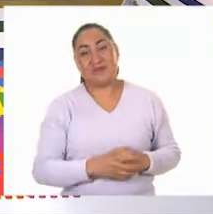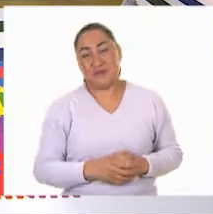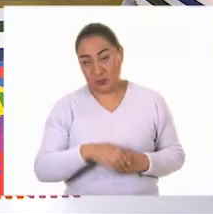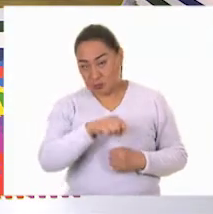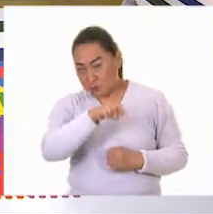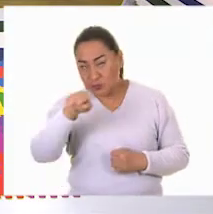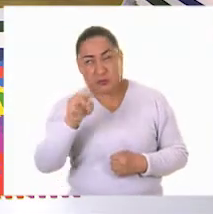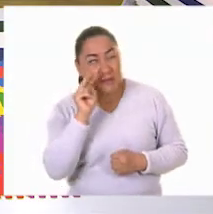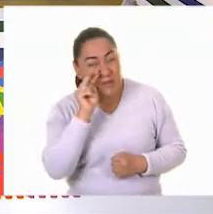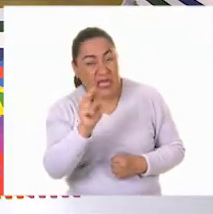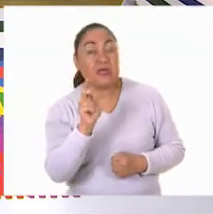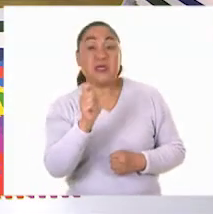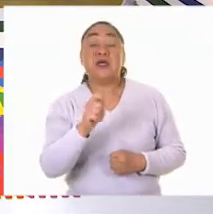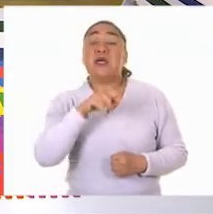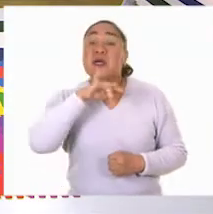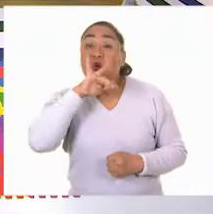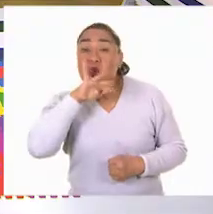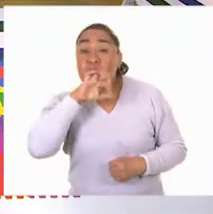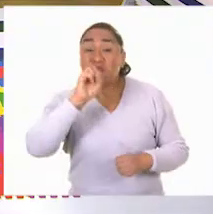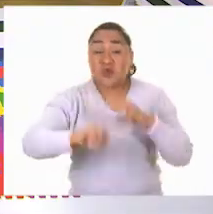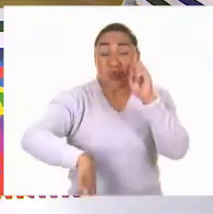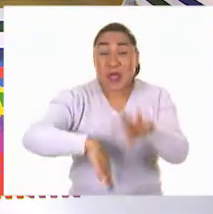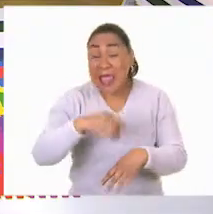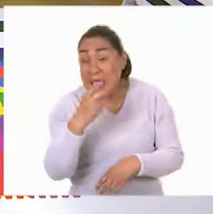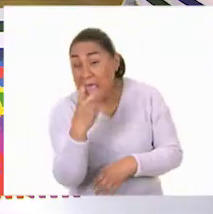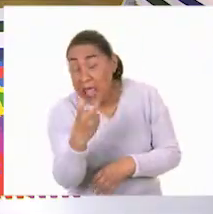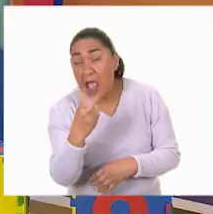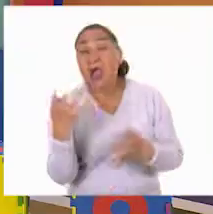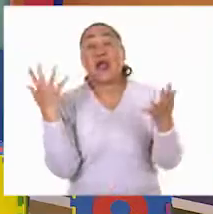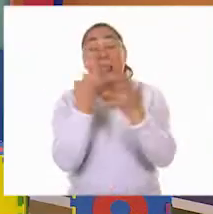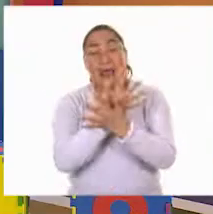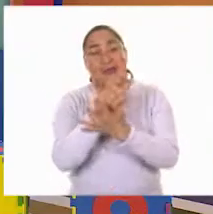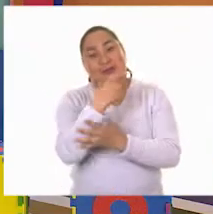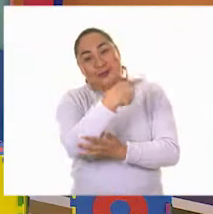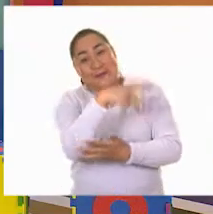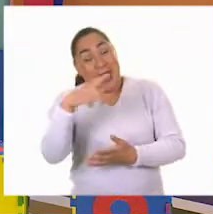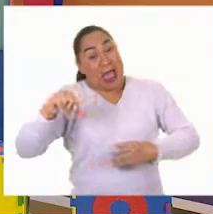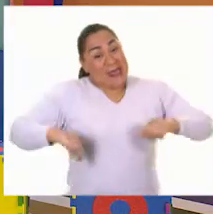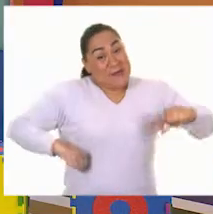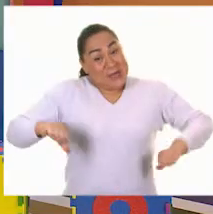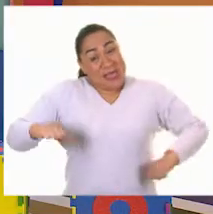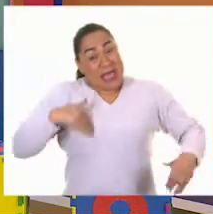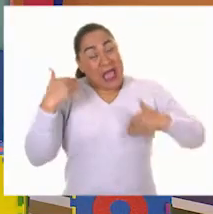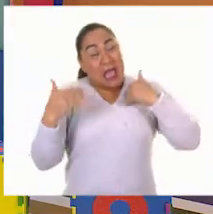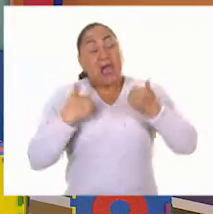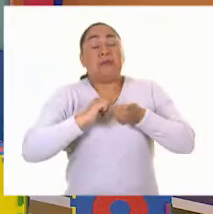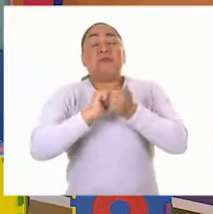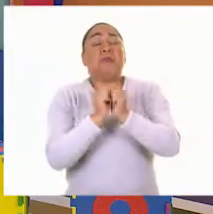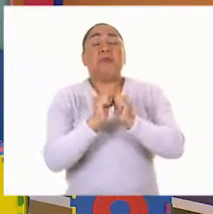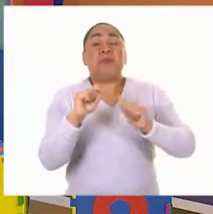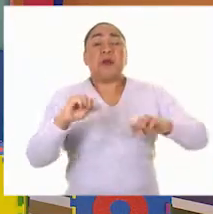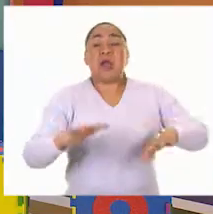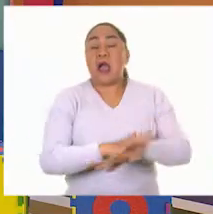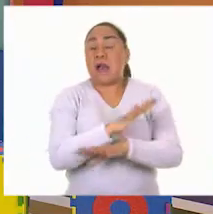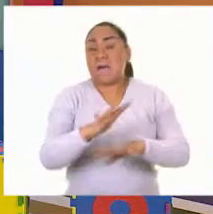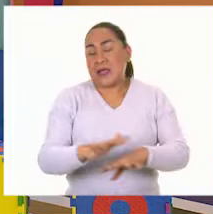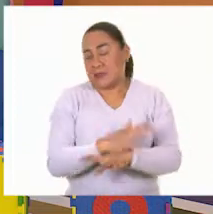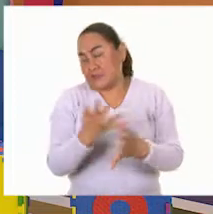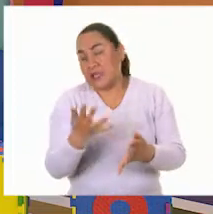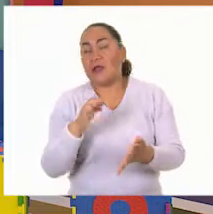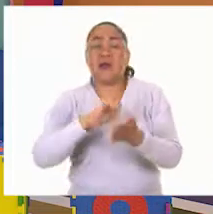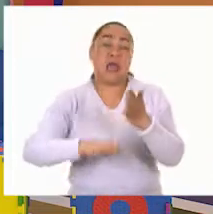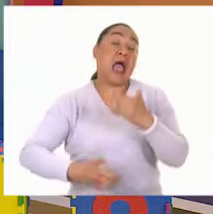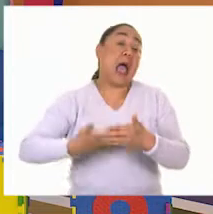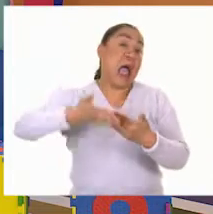pueden ver, la contaminación es otro elemento que hace que las actividades recreativas cambien. Es decir, antes la gente